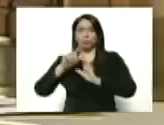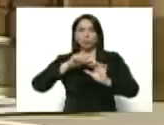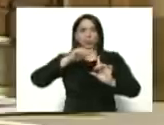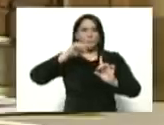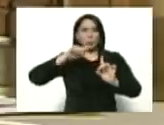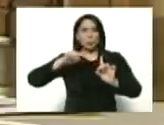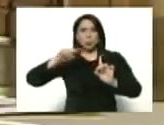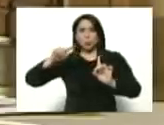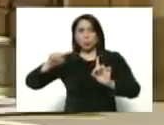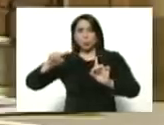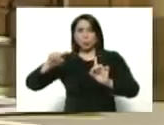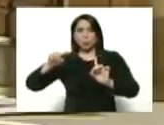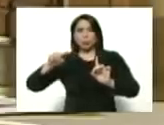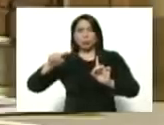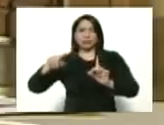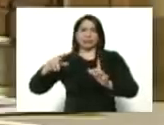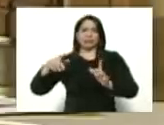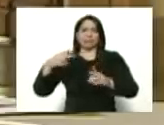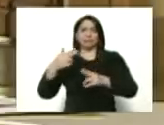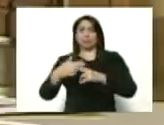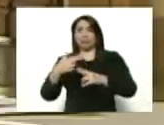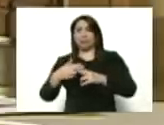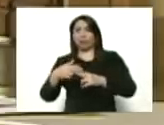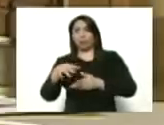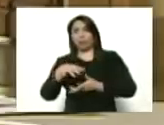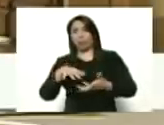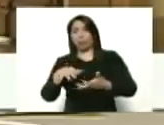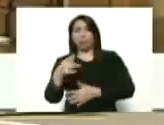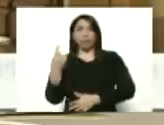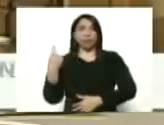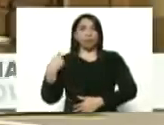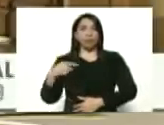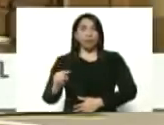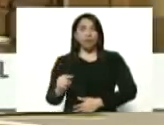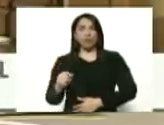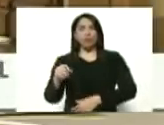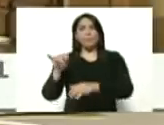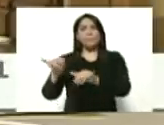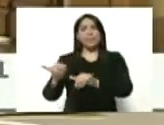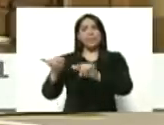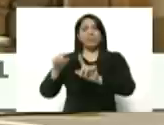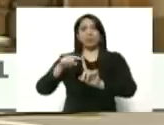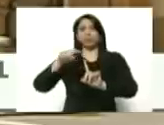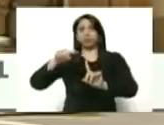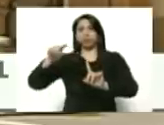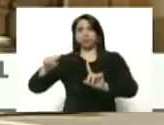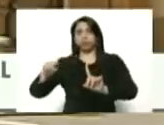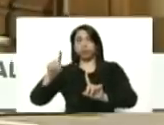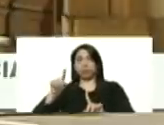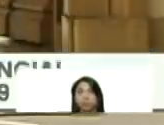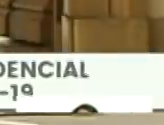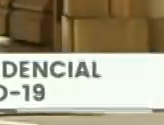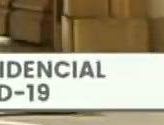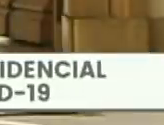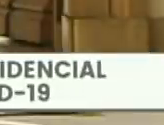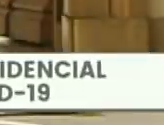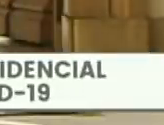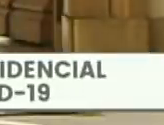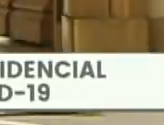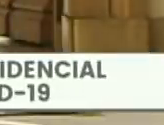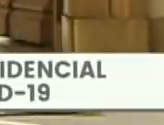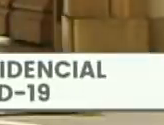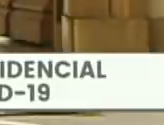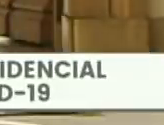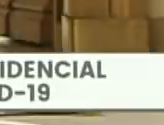qué perturbaciones hemos tenido en estas mismas curvas. Y, bueno, ya tenemos un